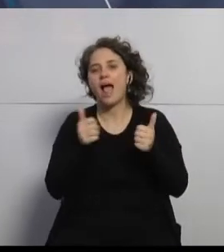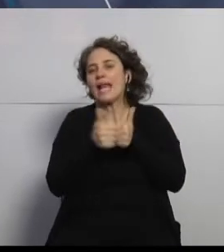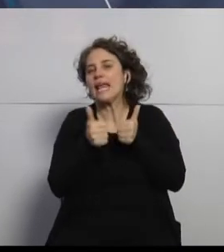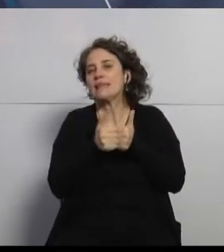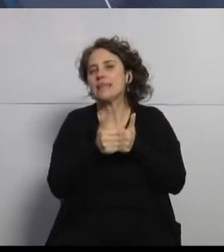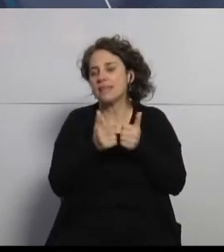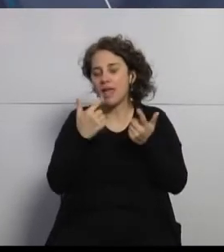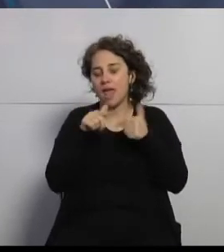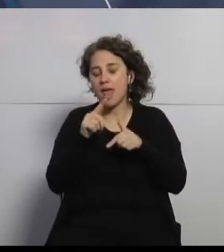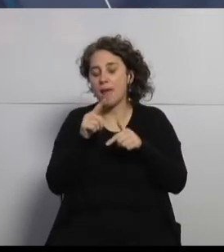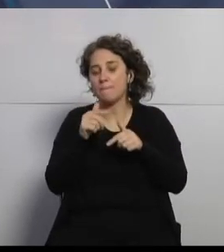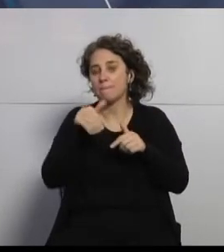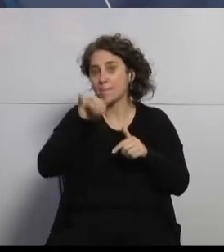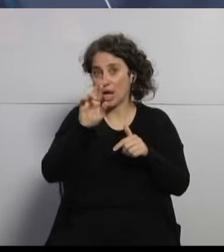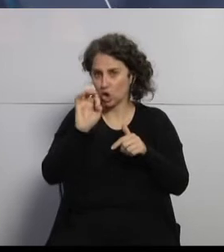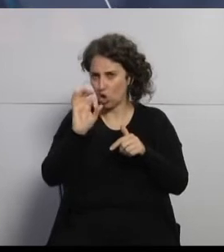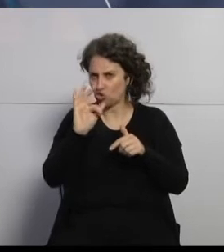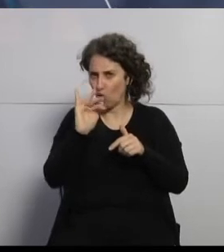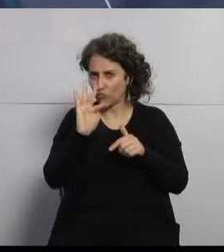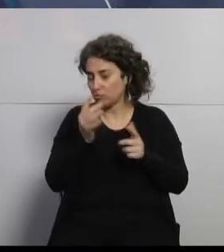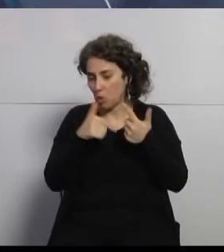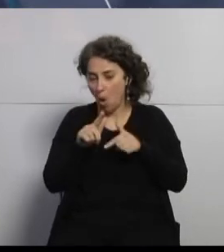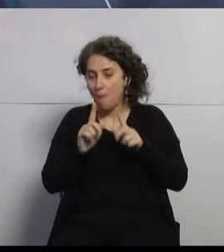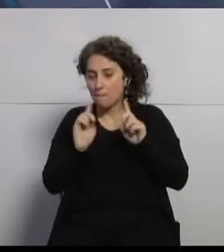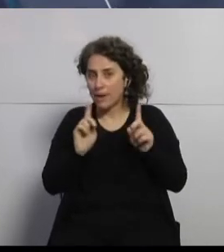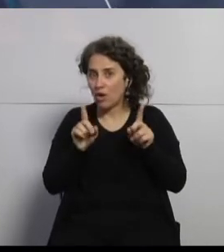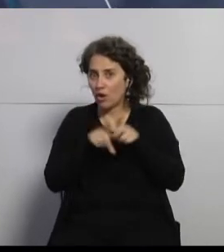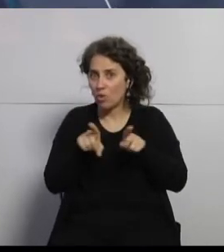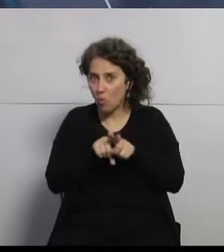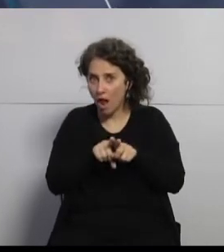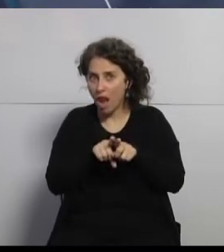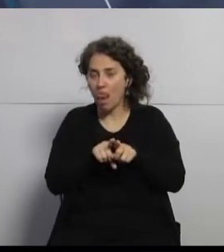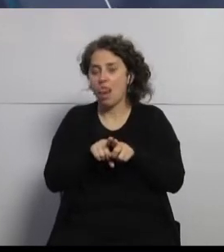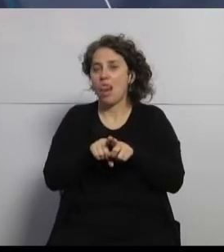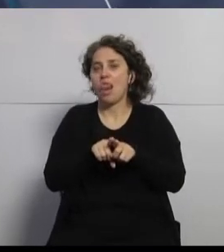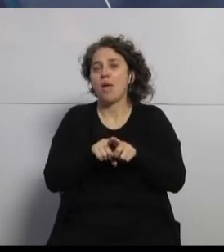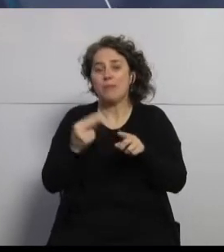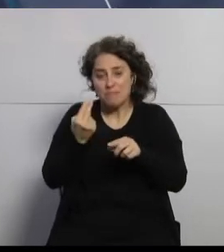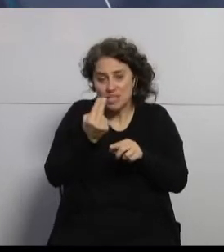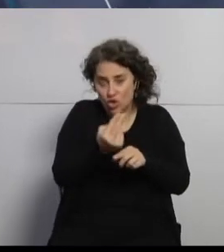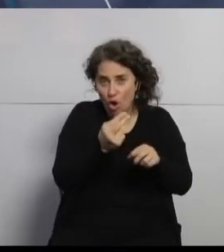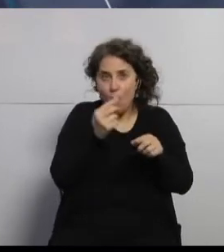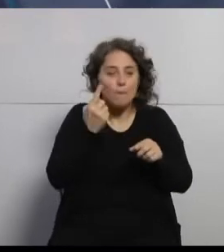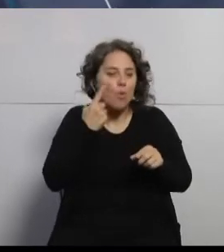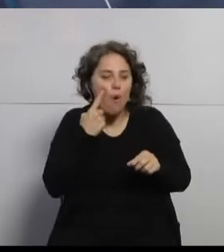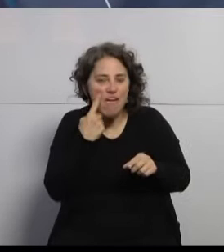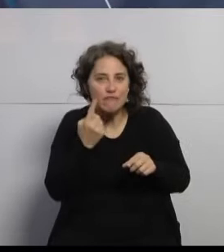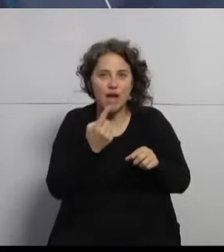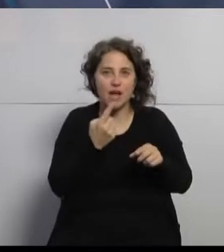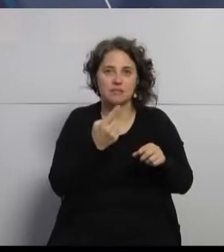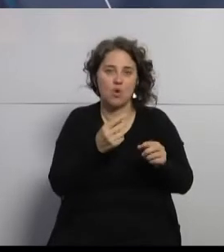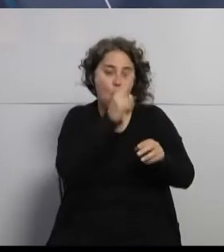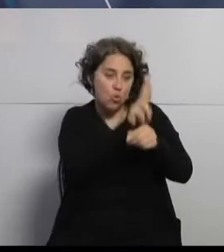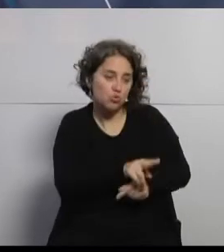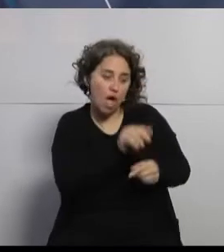Eso se habilitó, digamos, dentro de un proceso que Microsoft permitió pruebas o usar